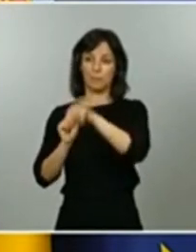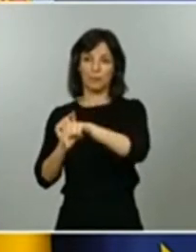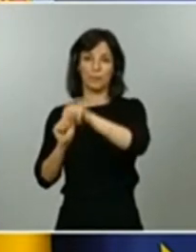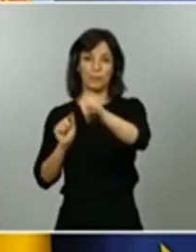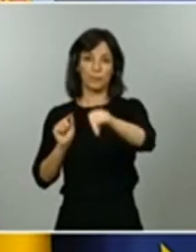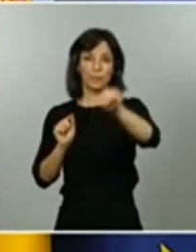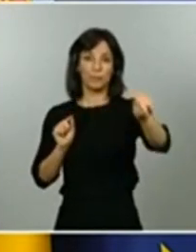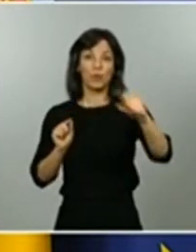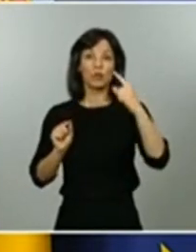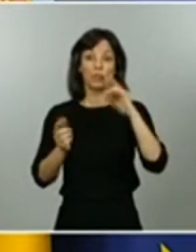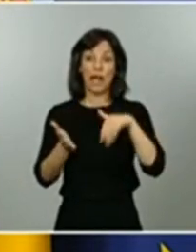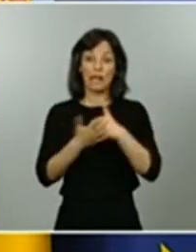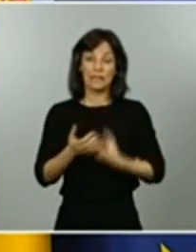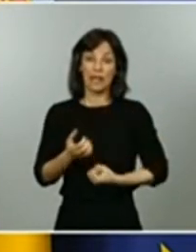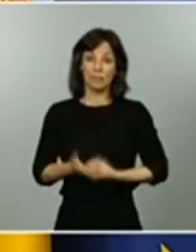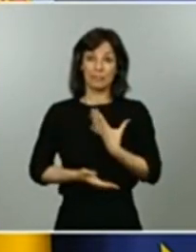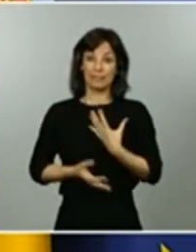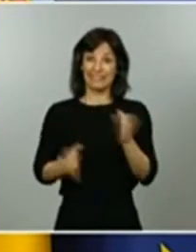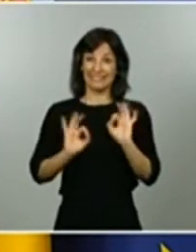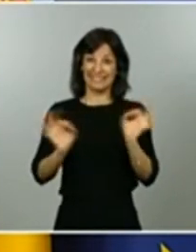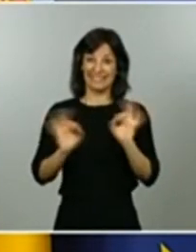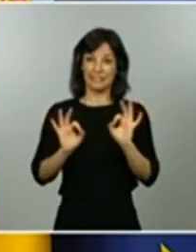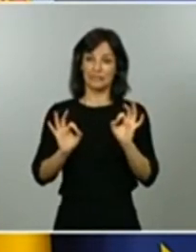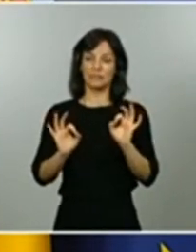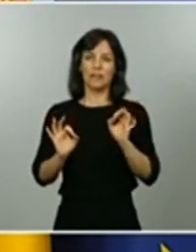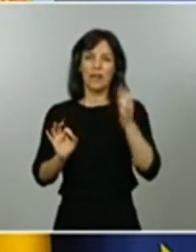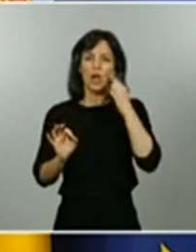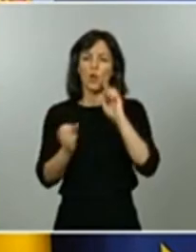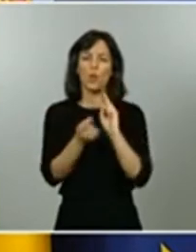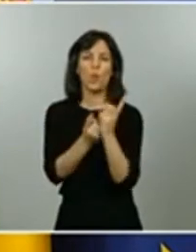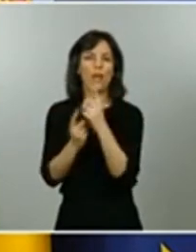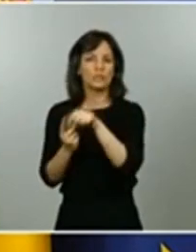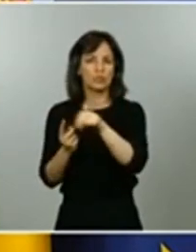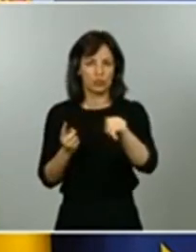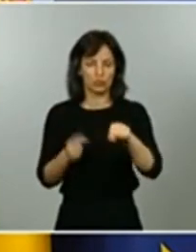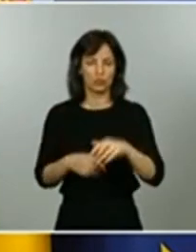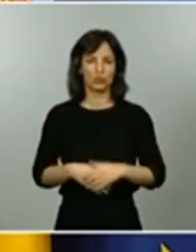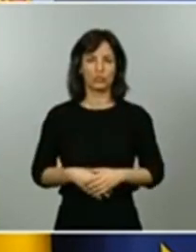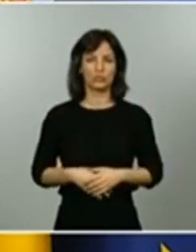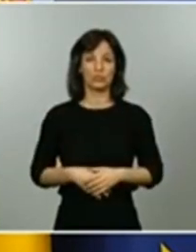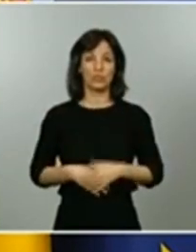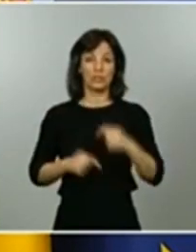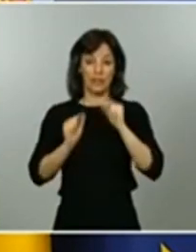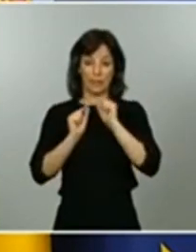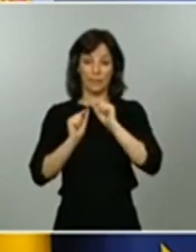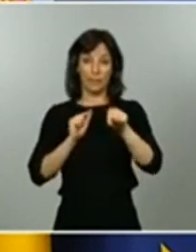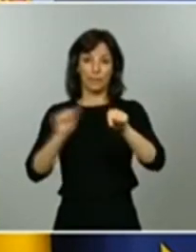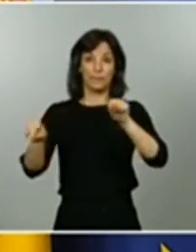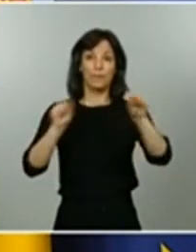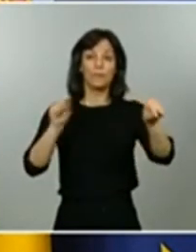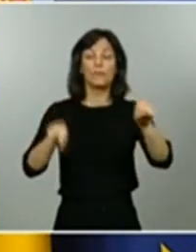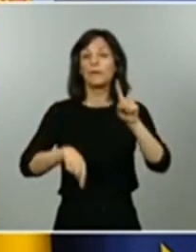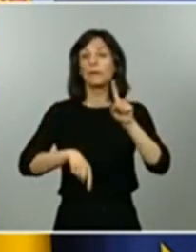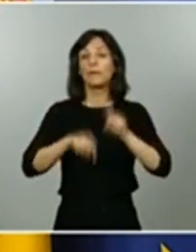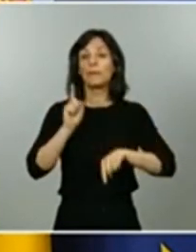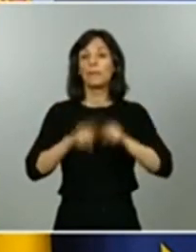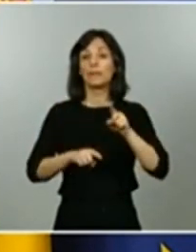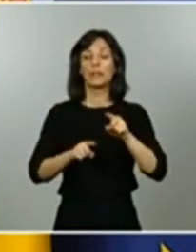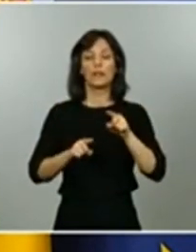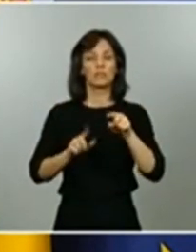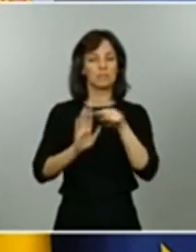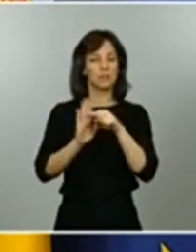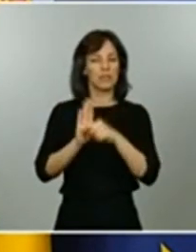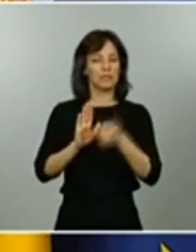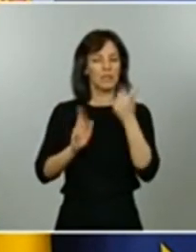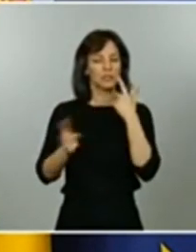durante el periodo de transmisión. Este número de reproducción evoluciona a lo largo del tiempo a medida que somos capaces de implementar mejores medidas de control